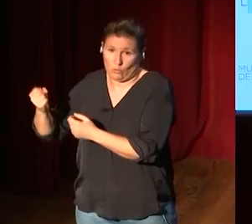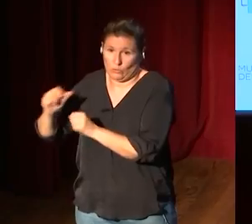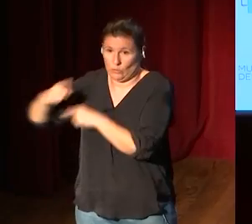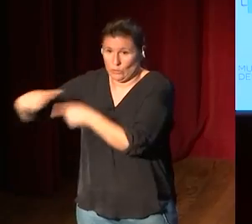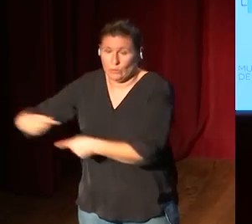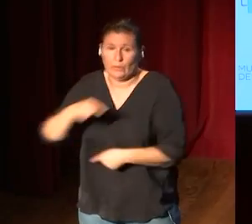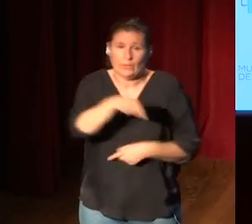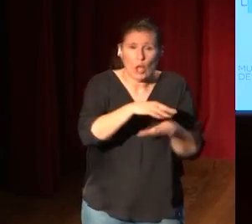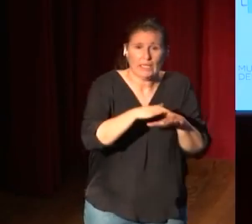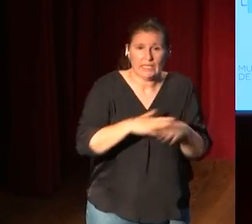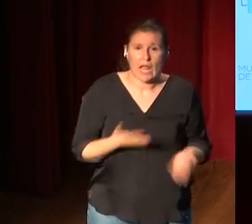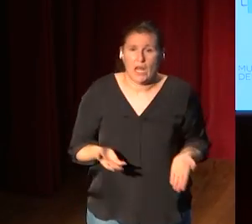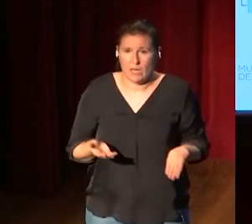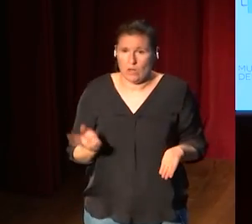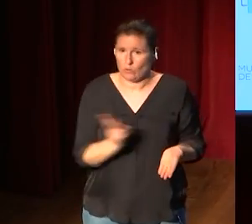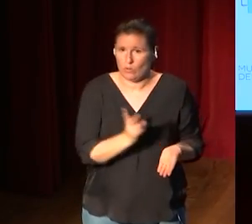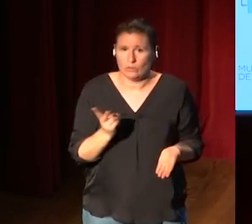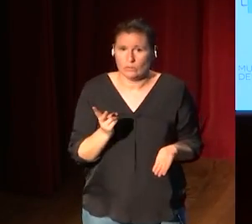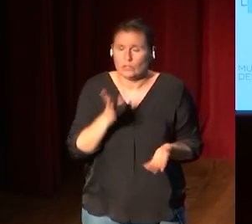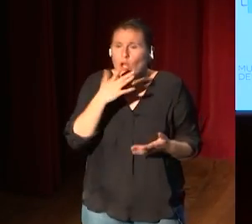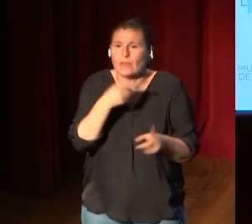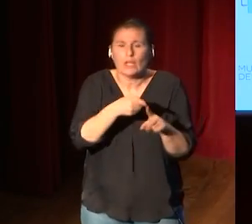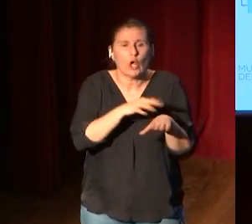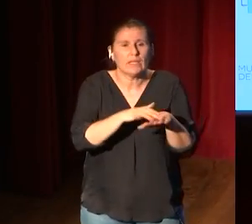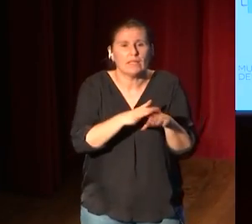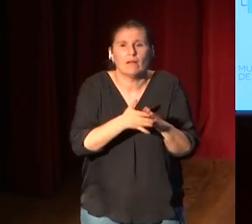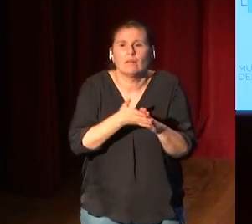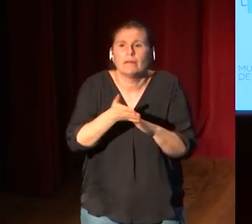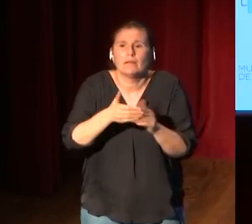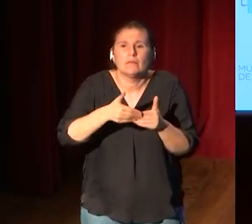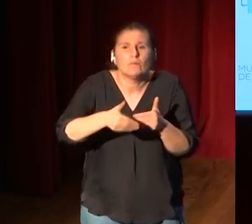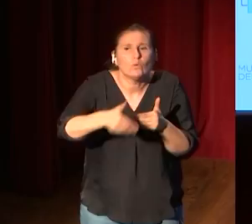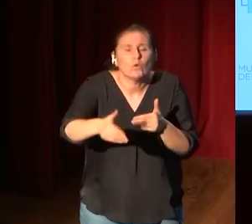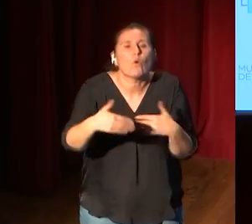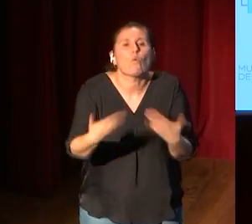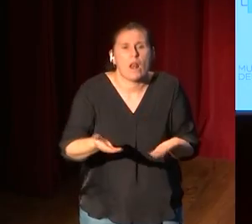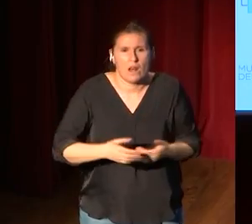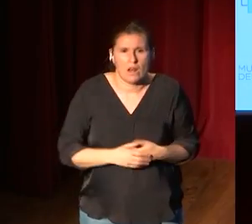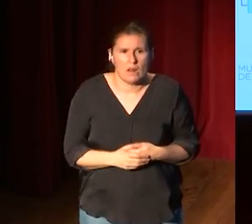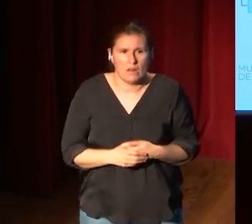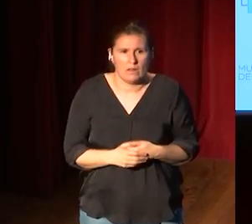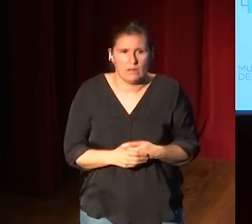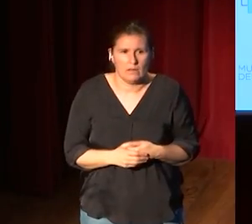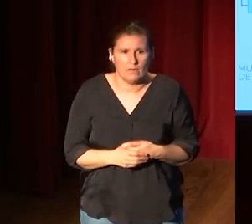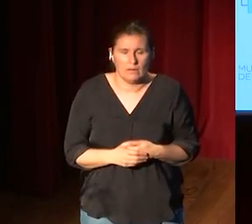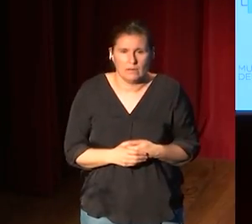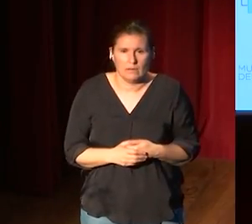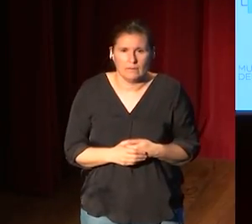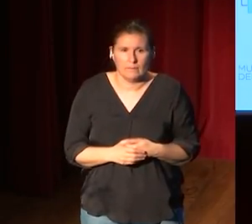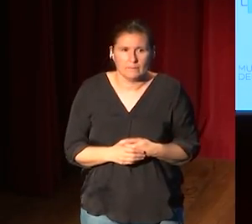¿a dónde va lo digital de los museos? que es con esto ya quiero empezar a cerrar la conferencia es decir